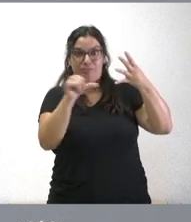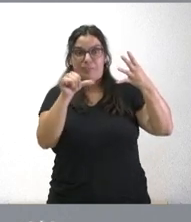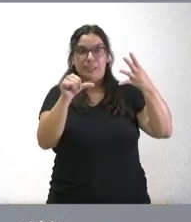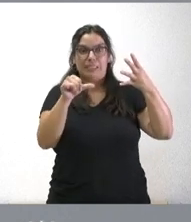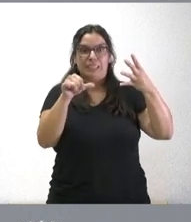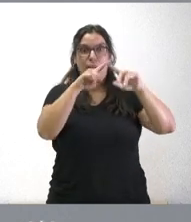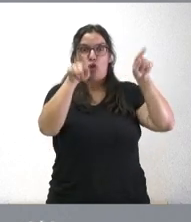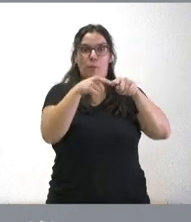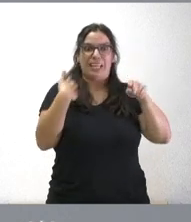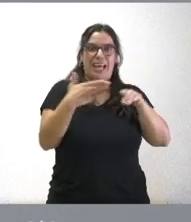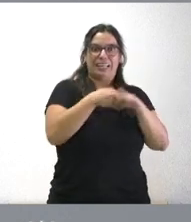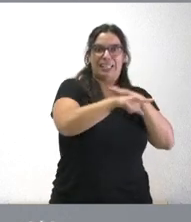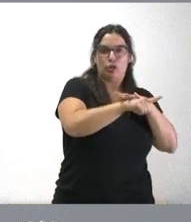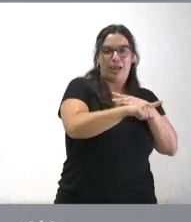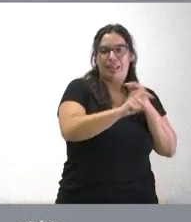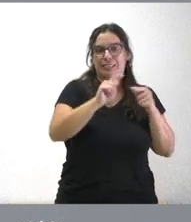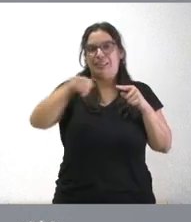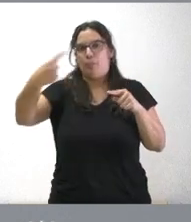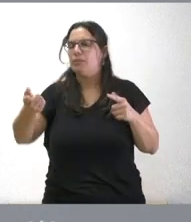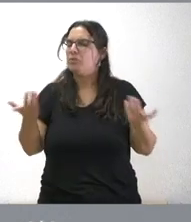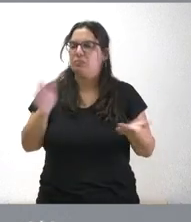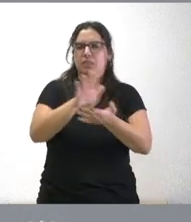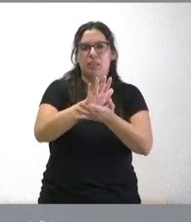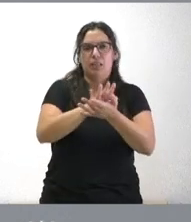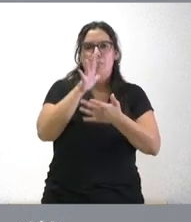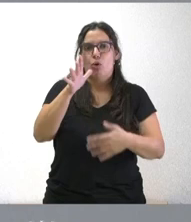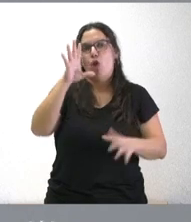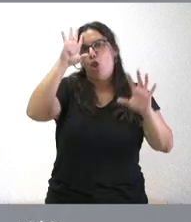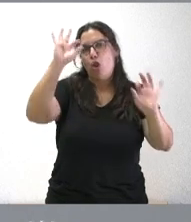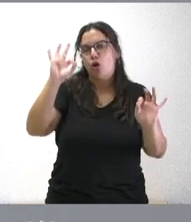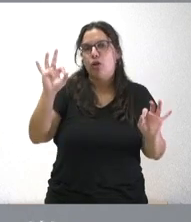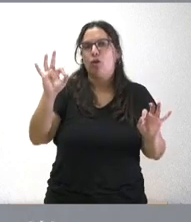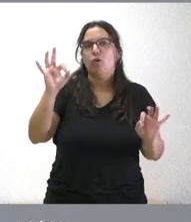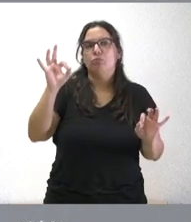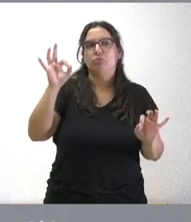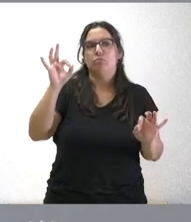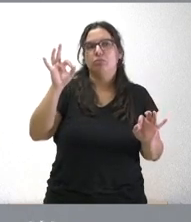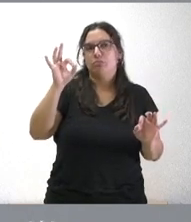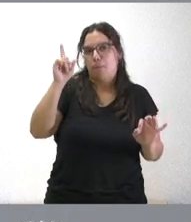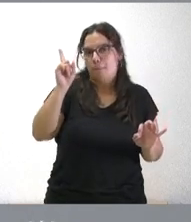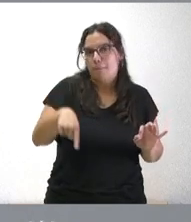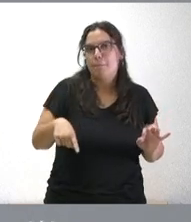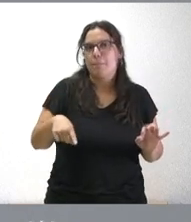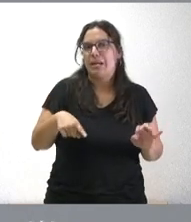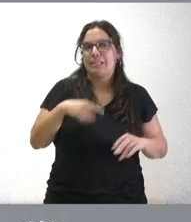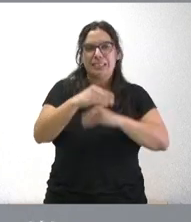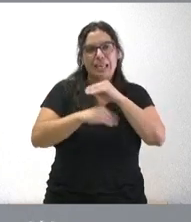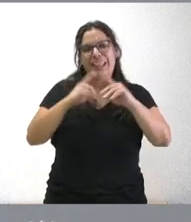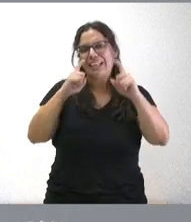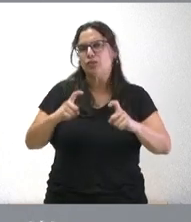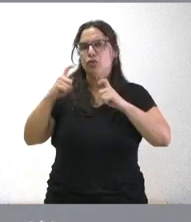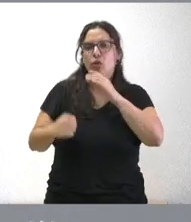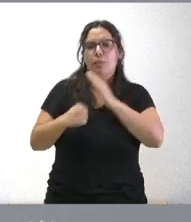producir el pago y se realiza en el siguiente la tranquilidad es que este mes lógicamente pues se hará todo el esfuerzo por